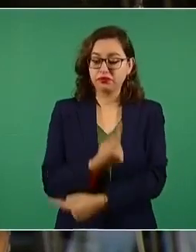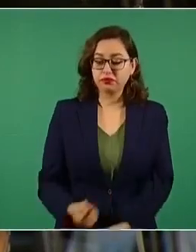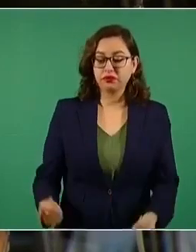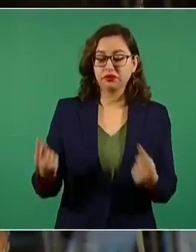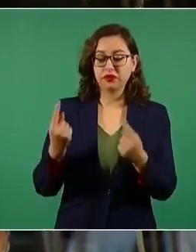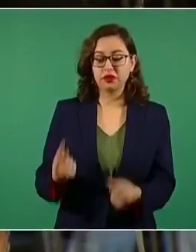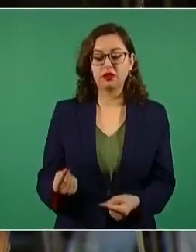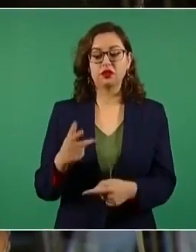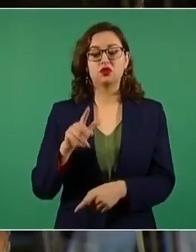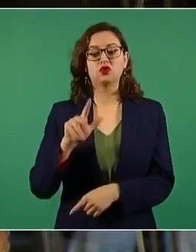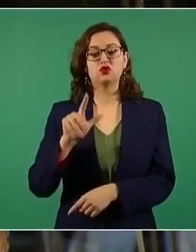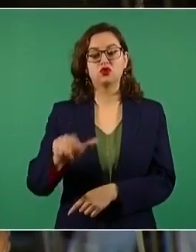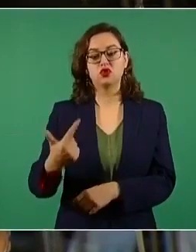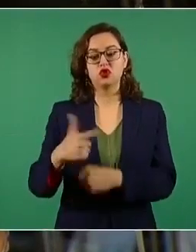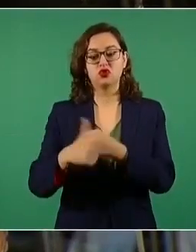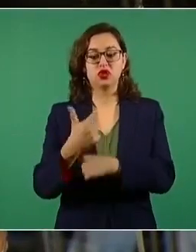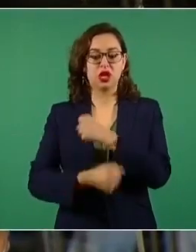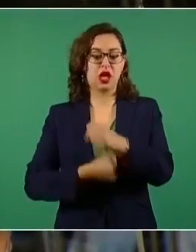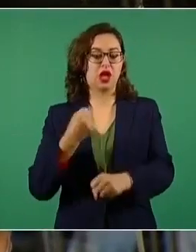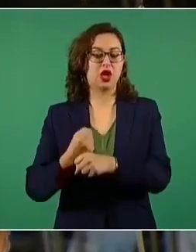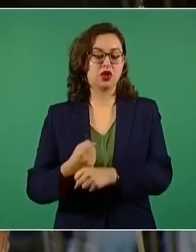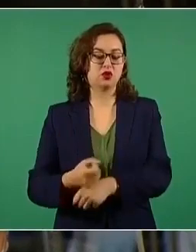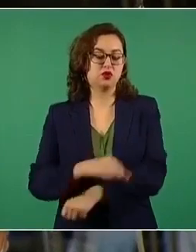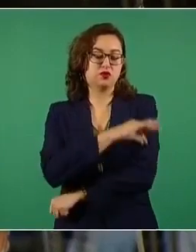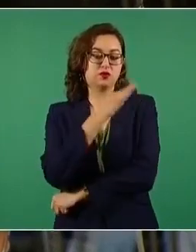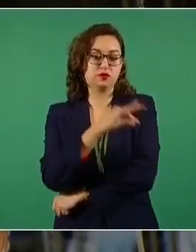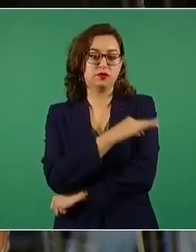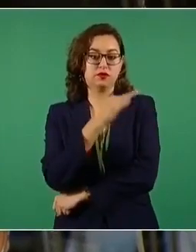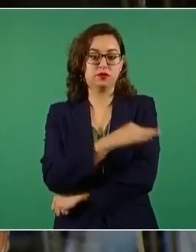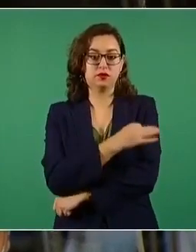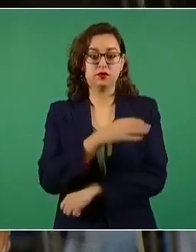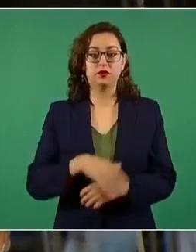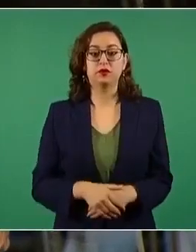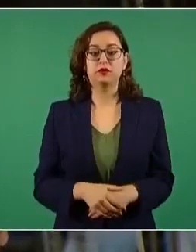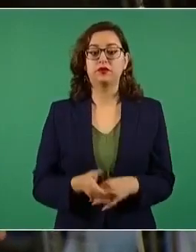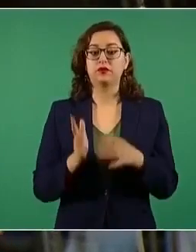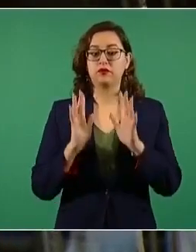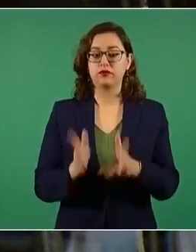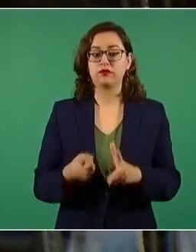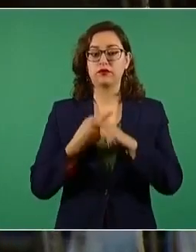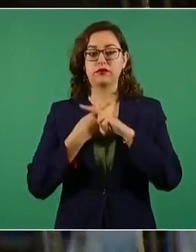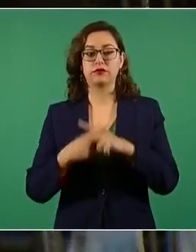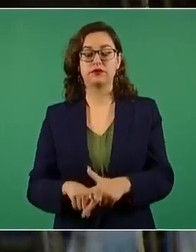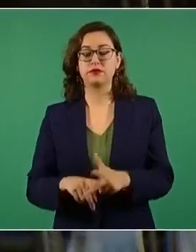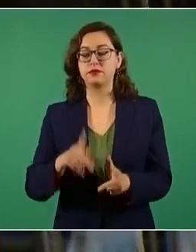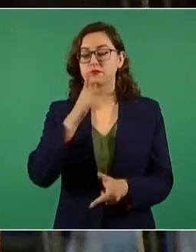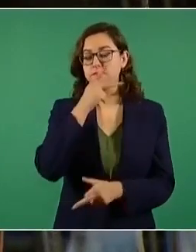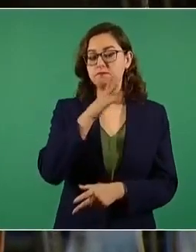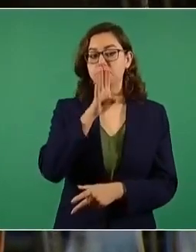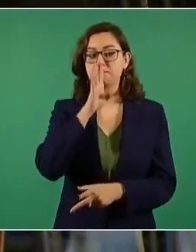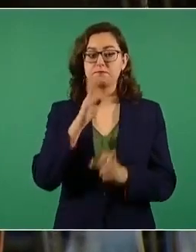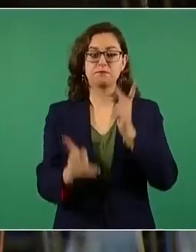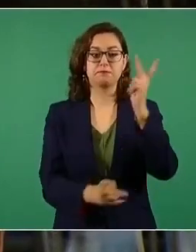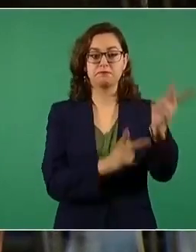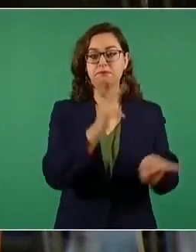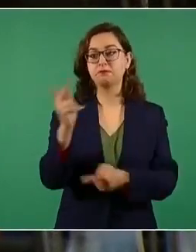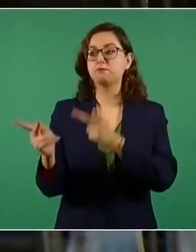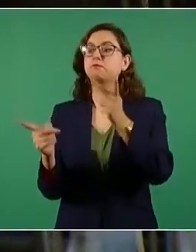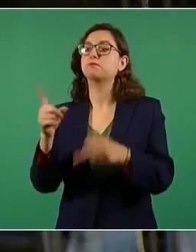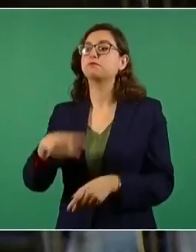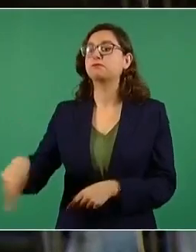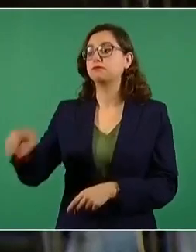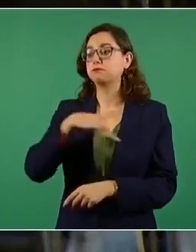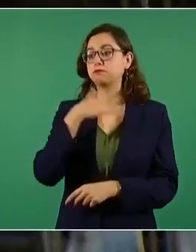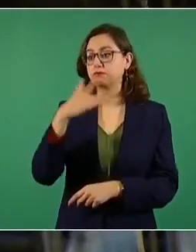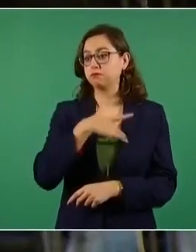mayores de 12 años, incluso iniciaron la aplicación de una encuesta entre padres de familia para ver si están de acuerdo con este